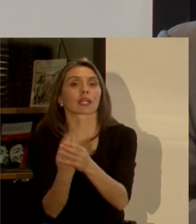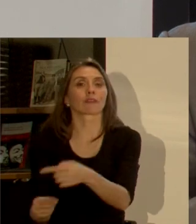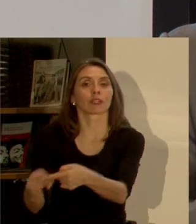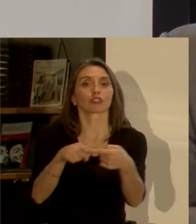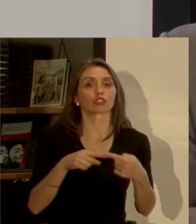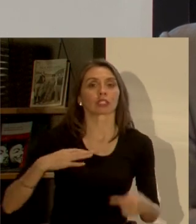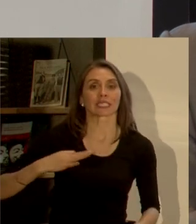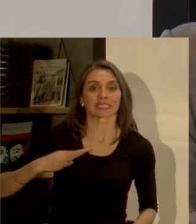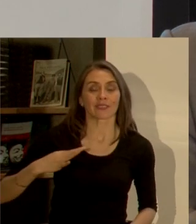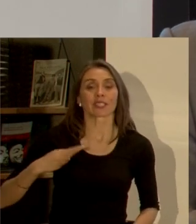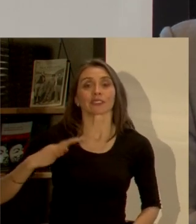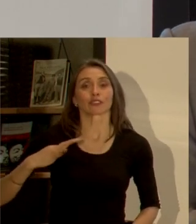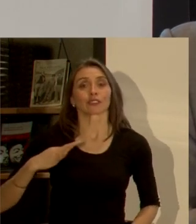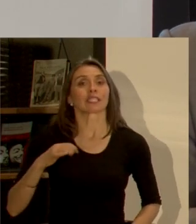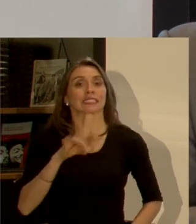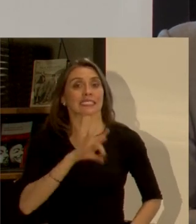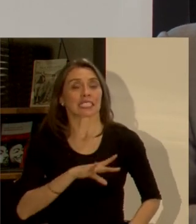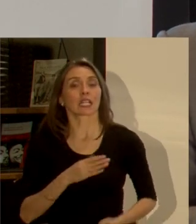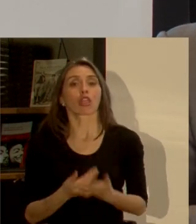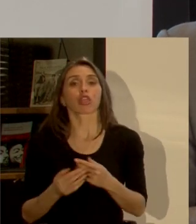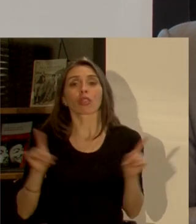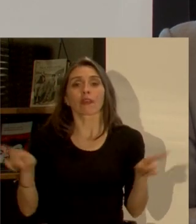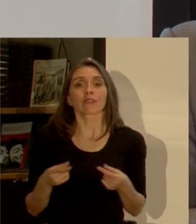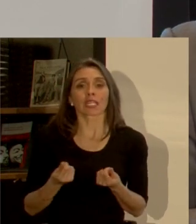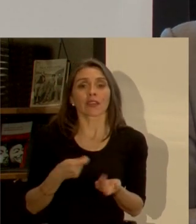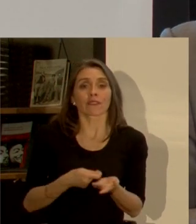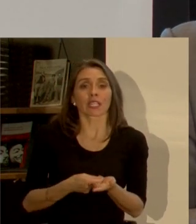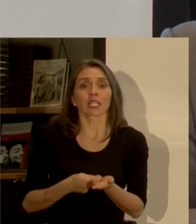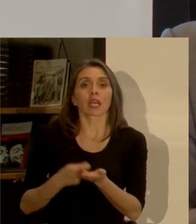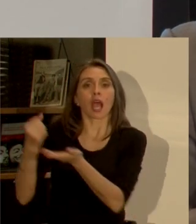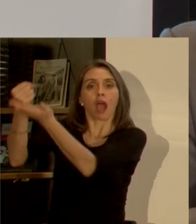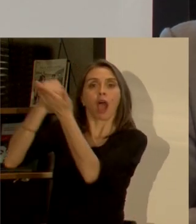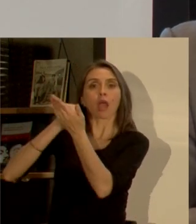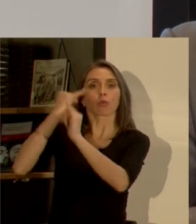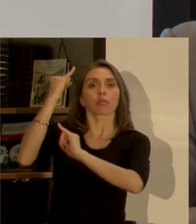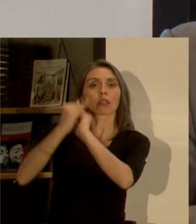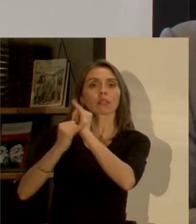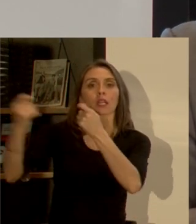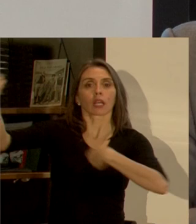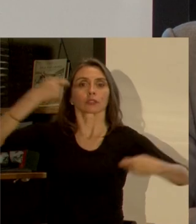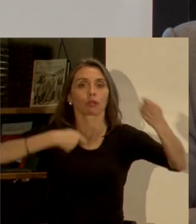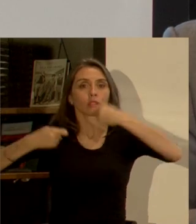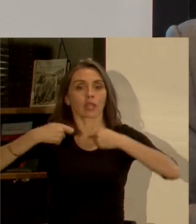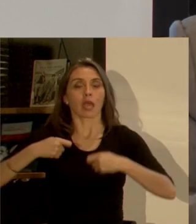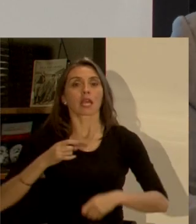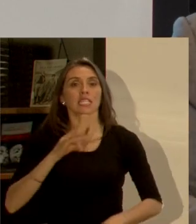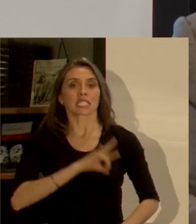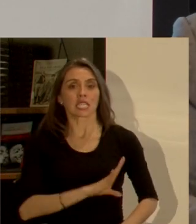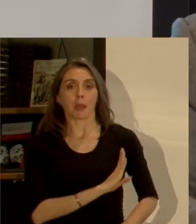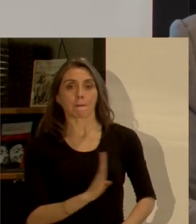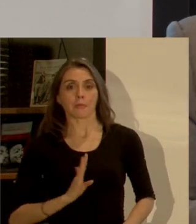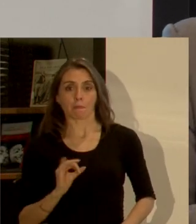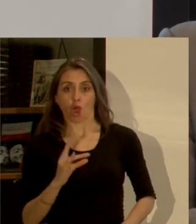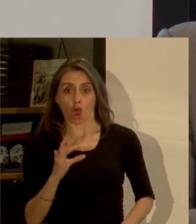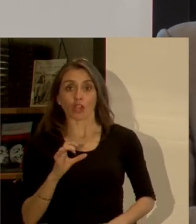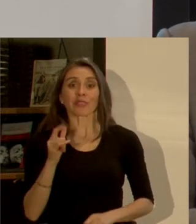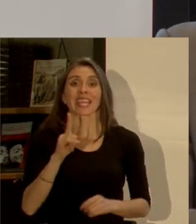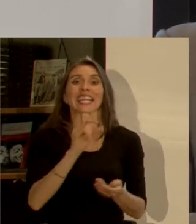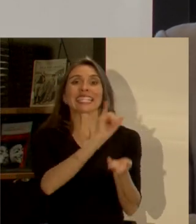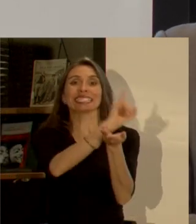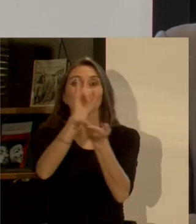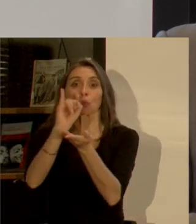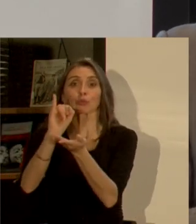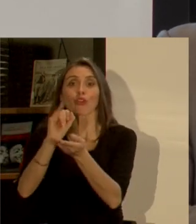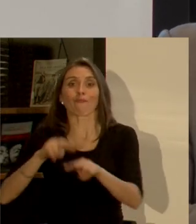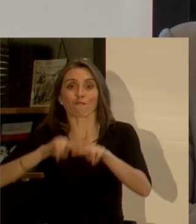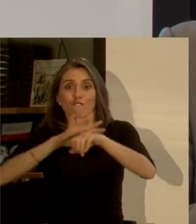y la sociedad civil en Chile se financia generalmente la cooperación internacional y una vez que Chile entró a la OCDE muchos de los organismos que